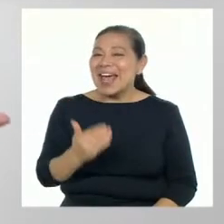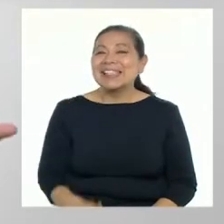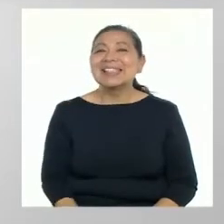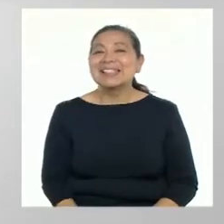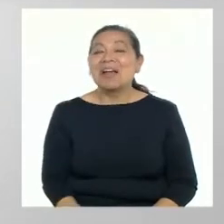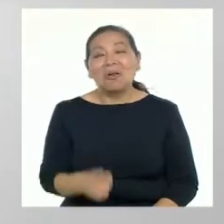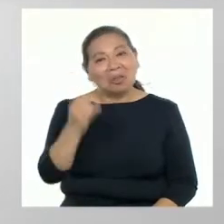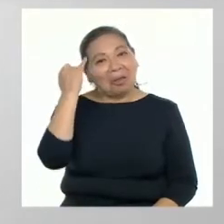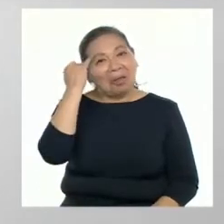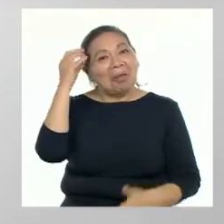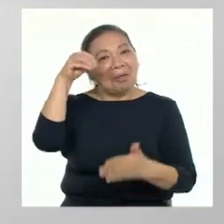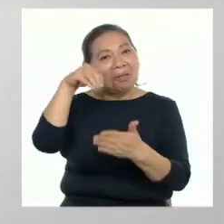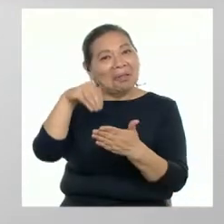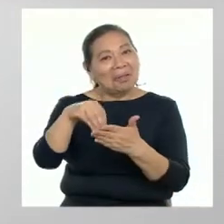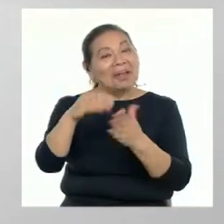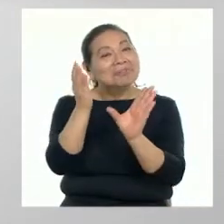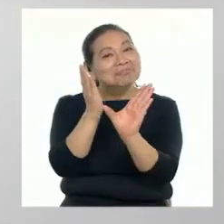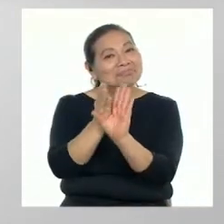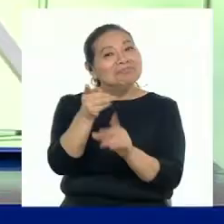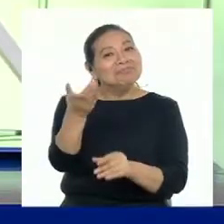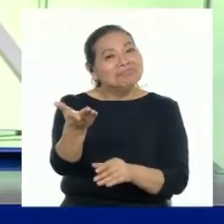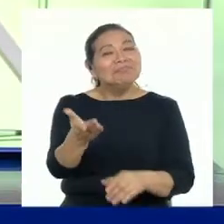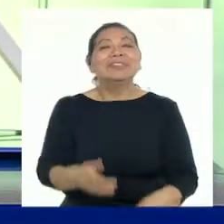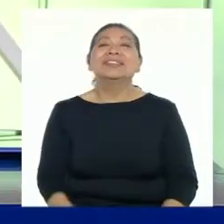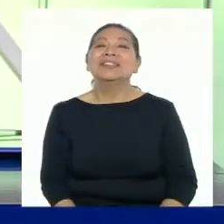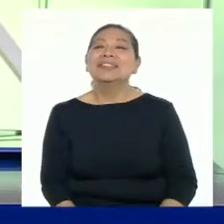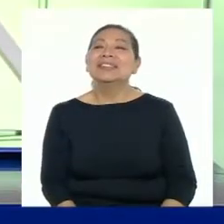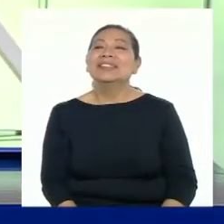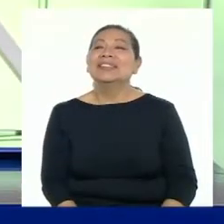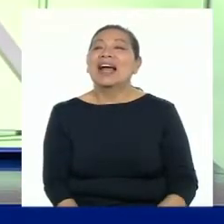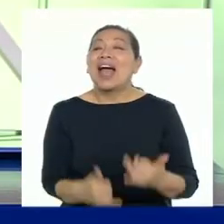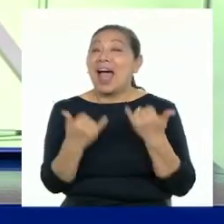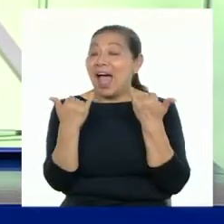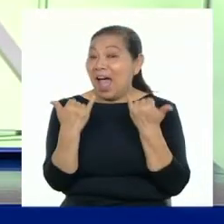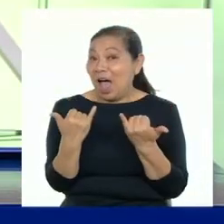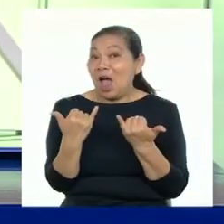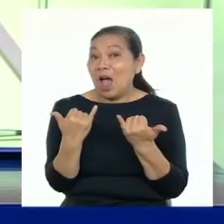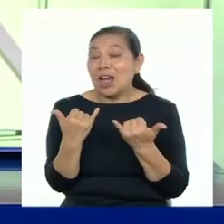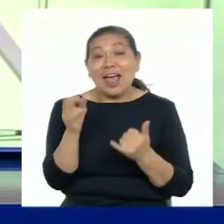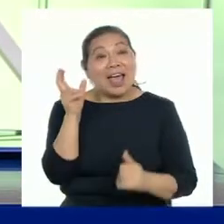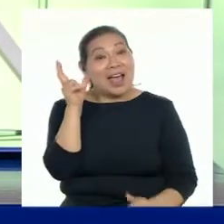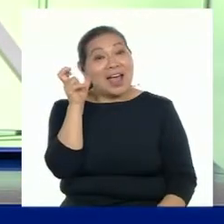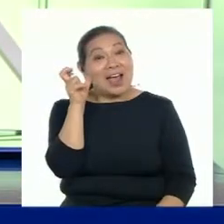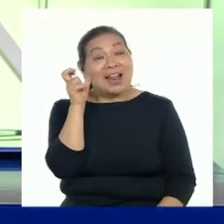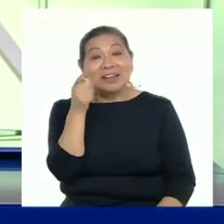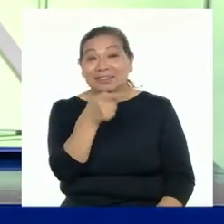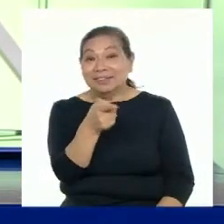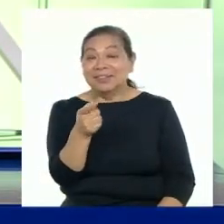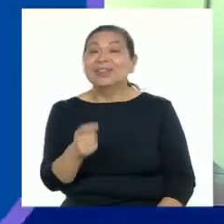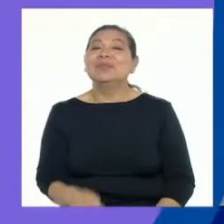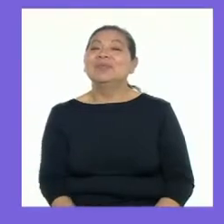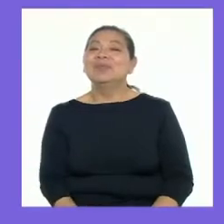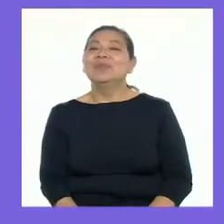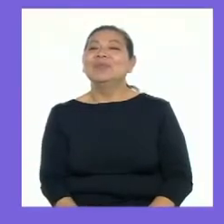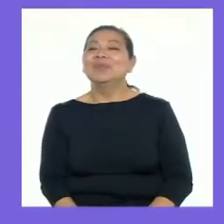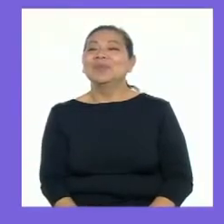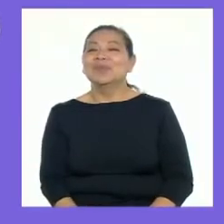por tu aporte en este espacio de reflexión. Bueno, profesora, ahora es momento de escuchar a la promo de tercero.